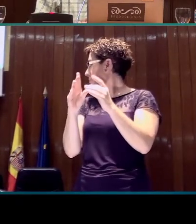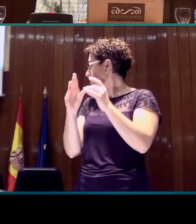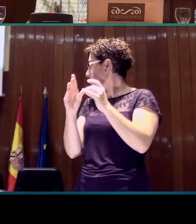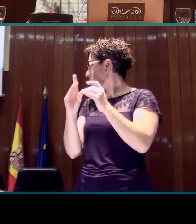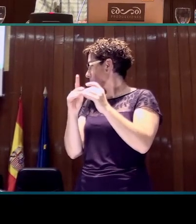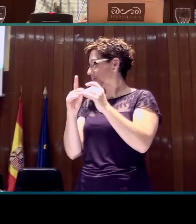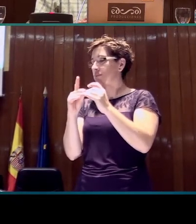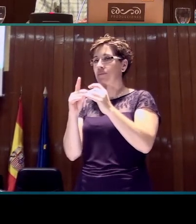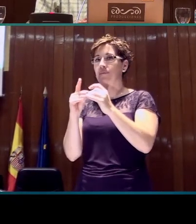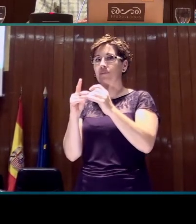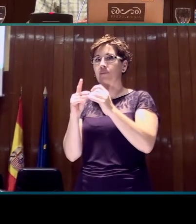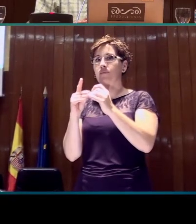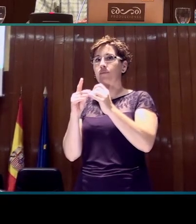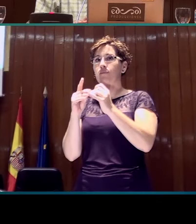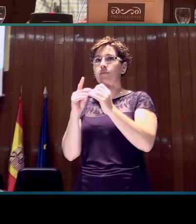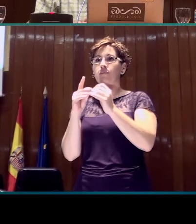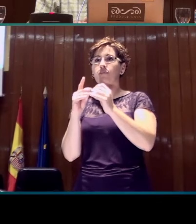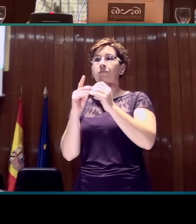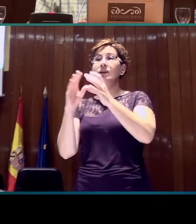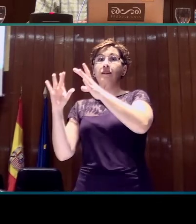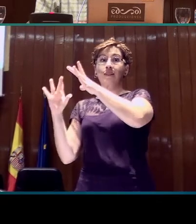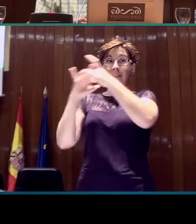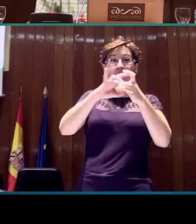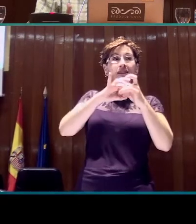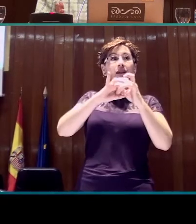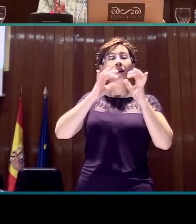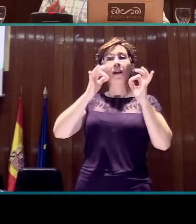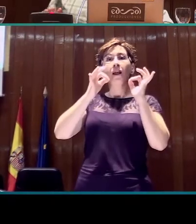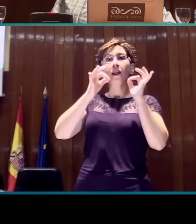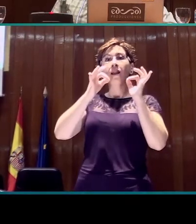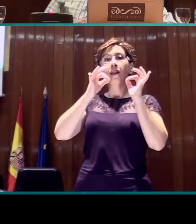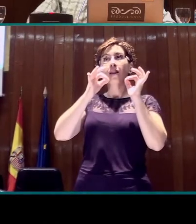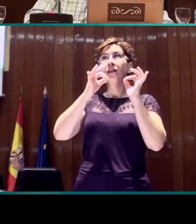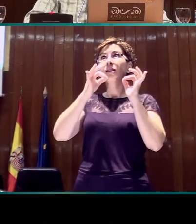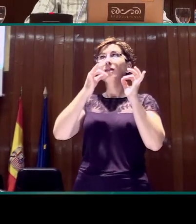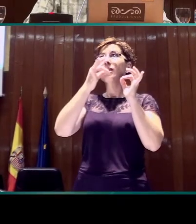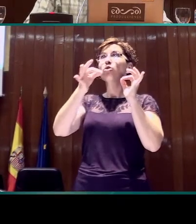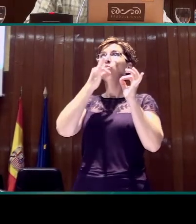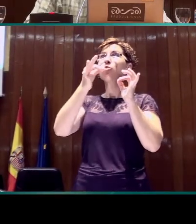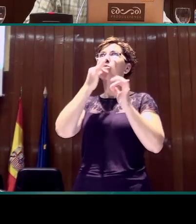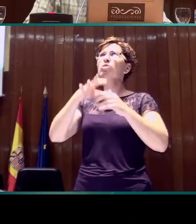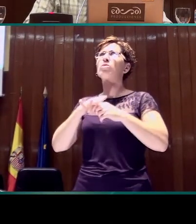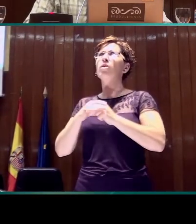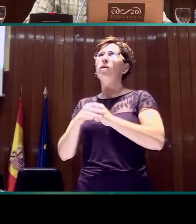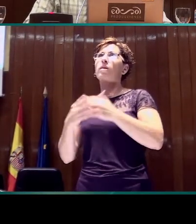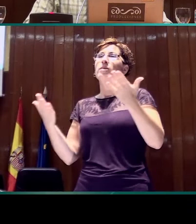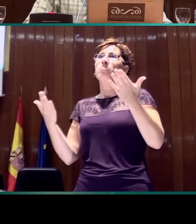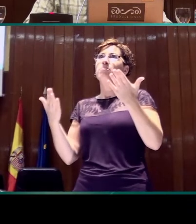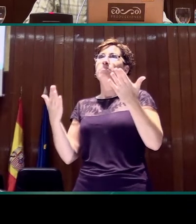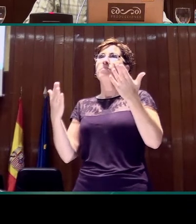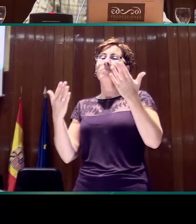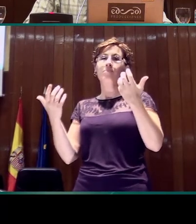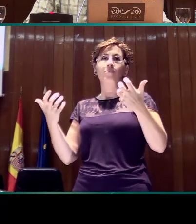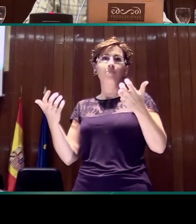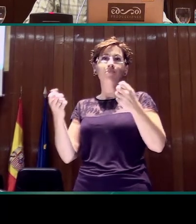En cuanto a la relación con el discurso, y aquí también otro problema de compatibilidad,